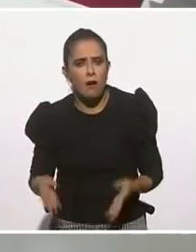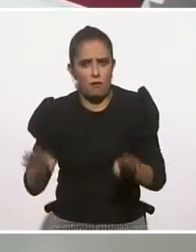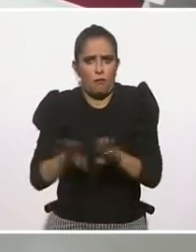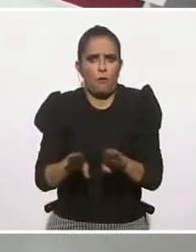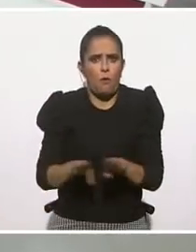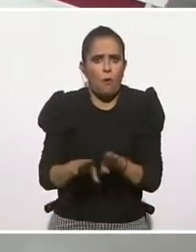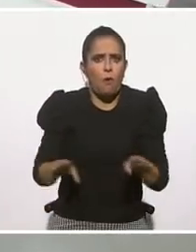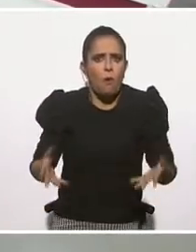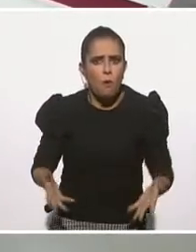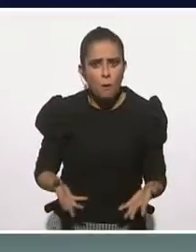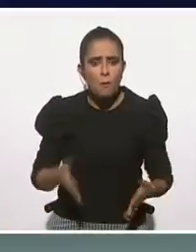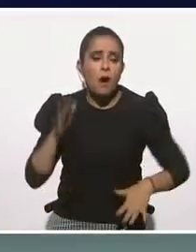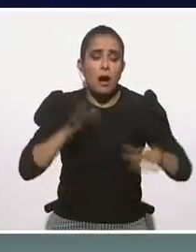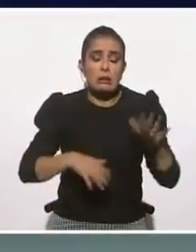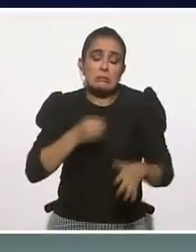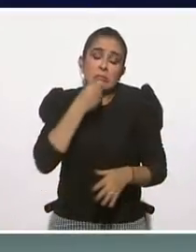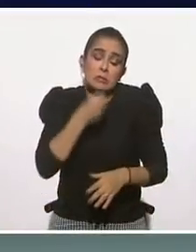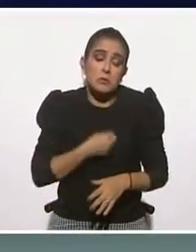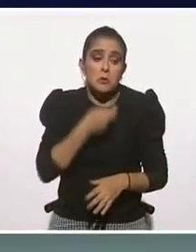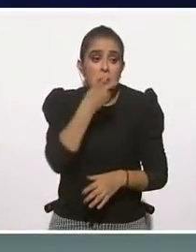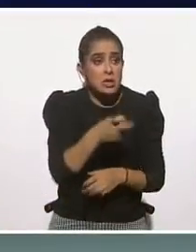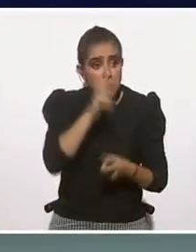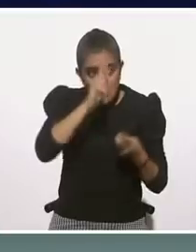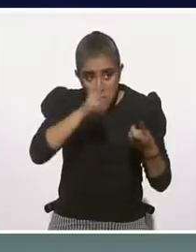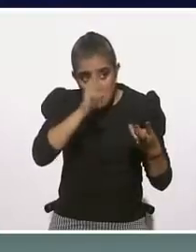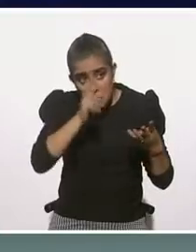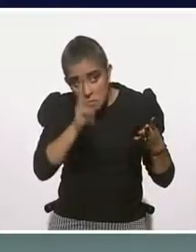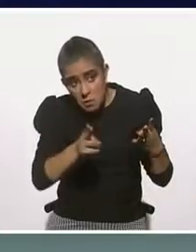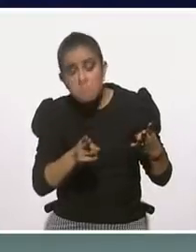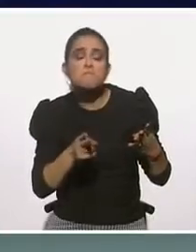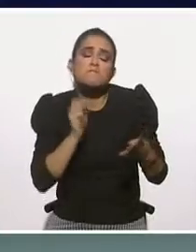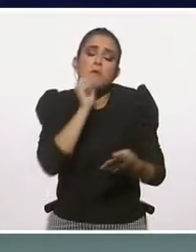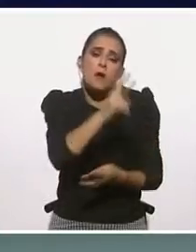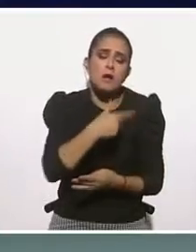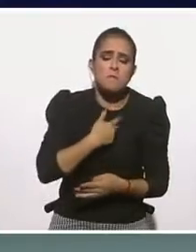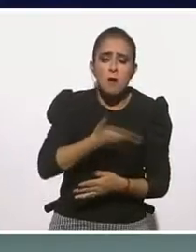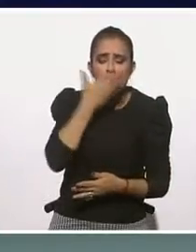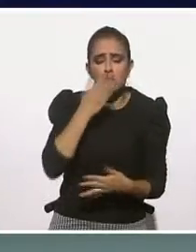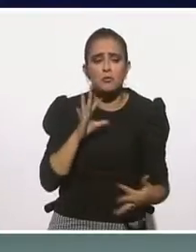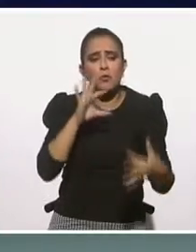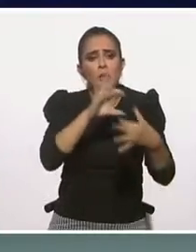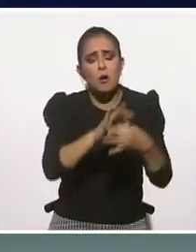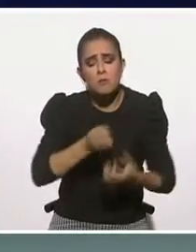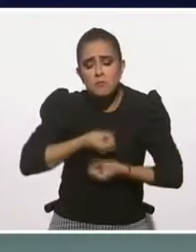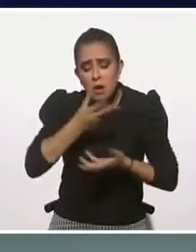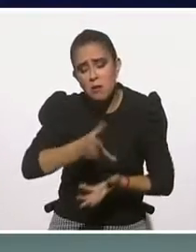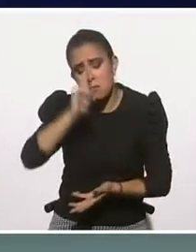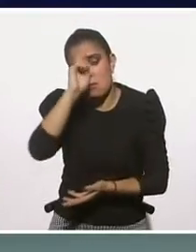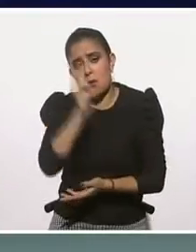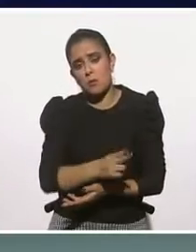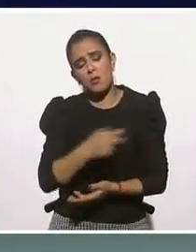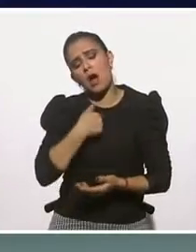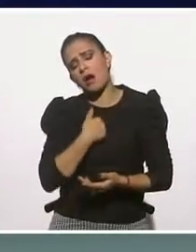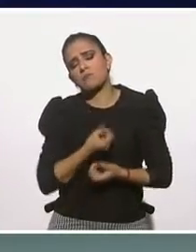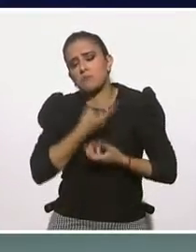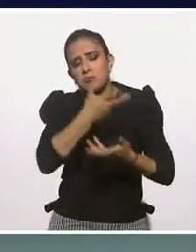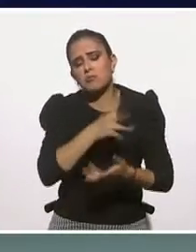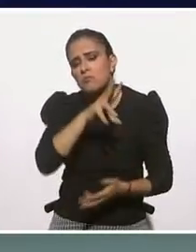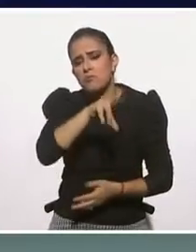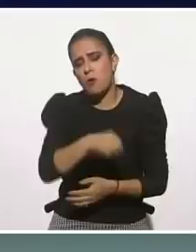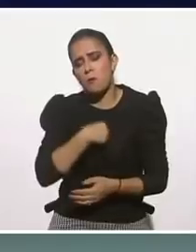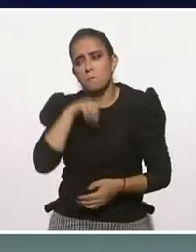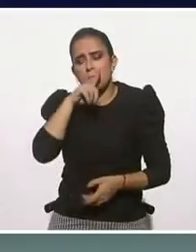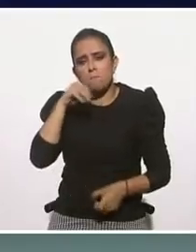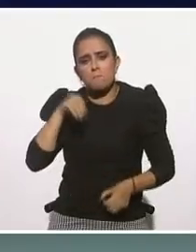veces seguimos adaptándonos a esa idea. La recomendación para empezar a alfabetizar incluso es cómo yo me empiezo a apropiar,